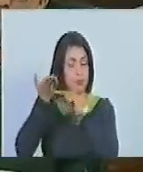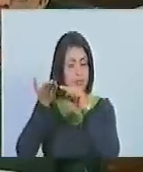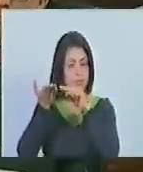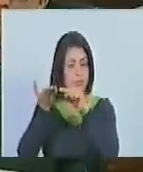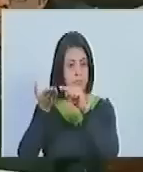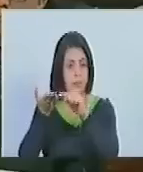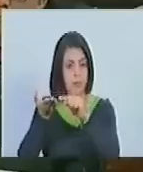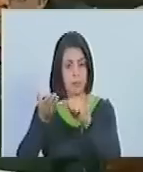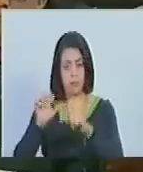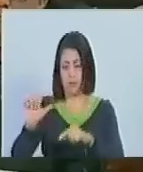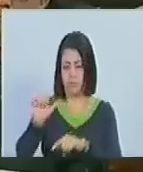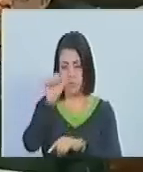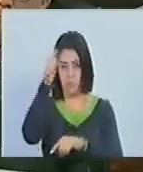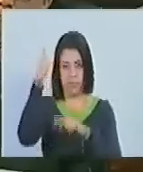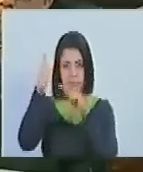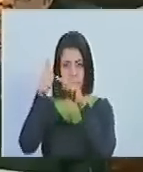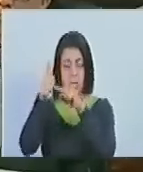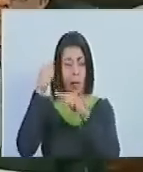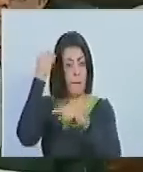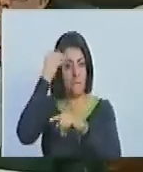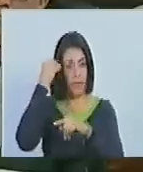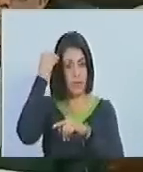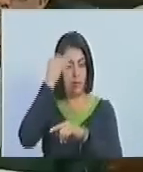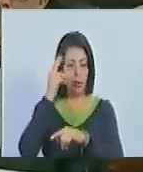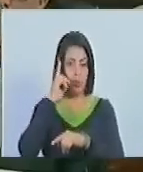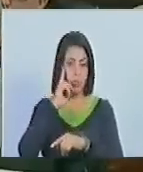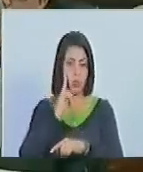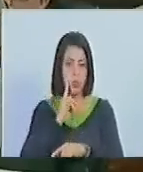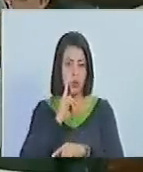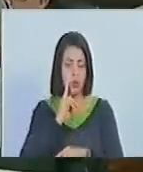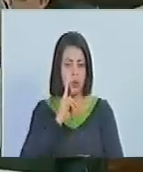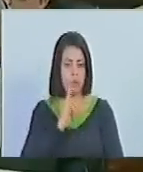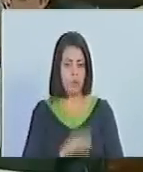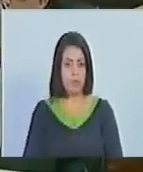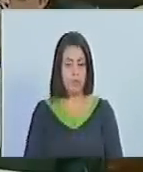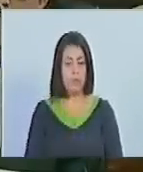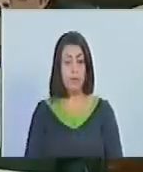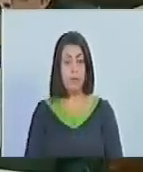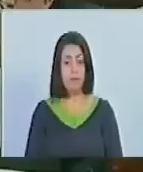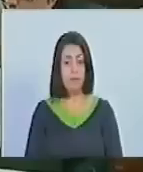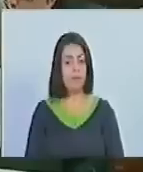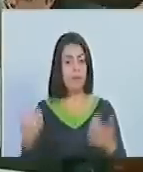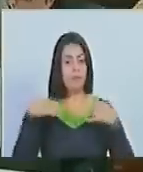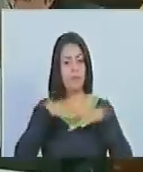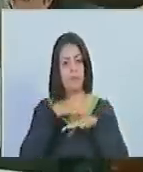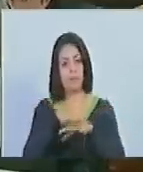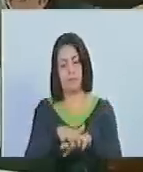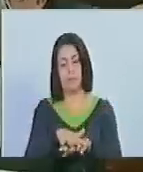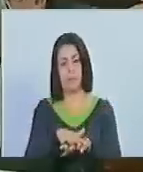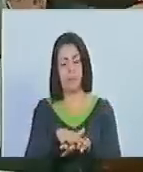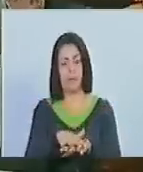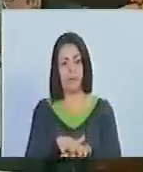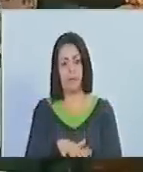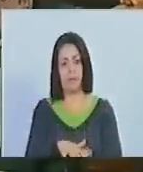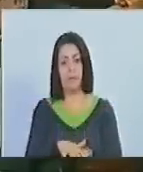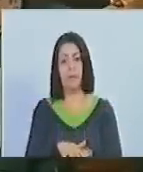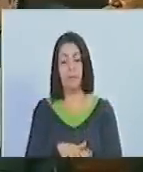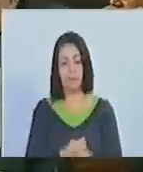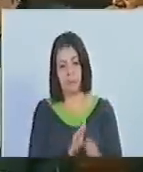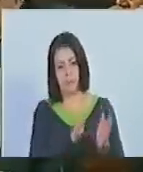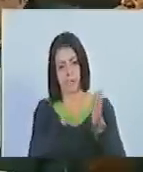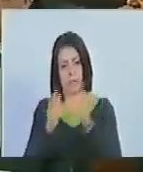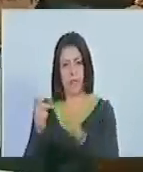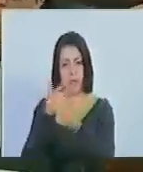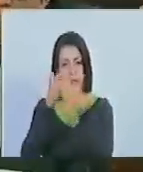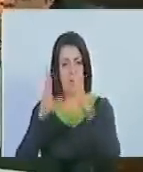la majestuosidad del pensamiento bolivariano en el integracionismo que visionó el